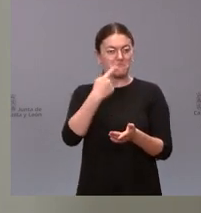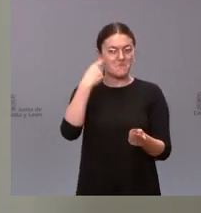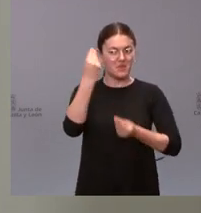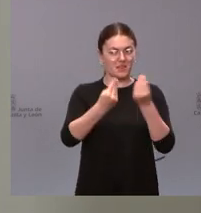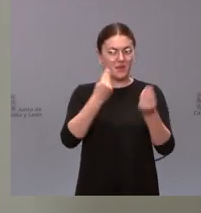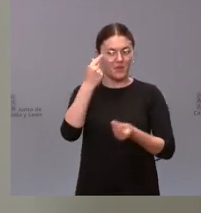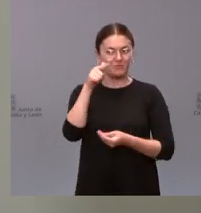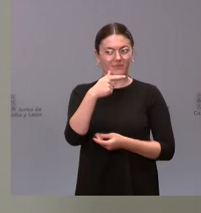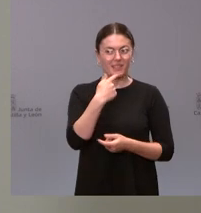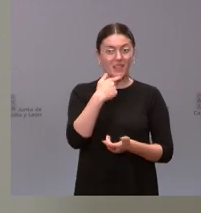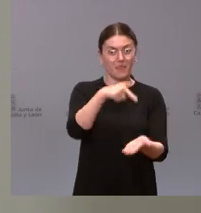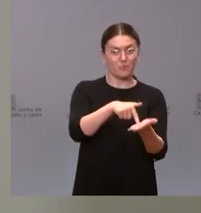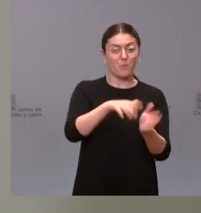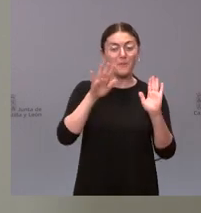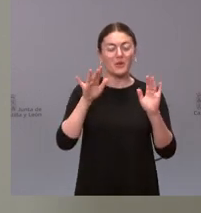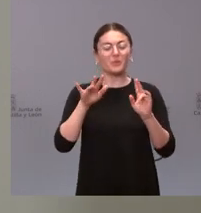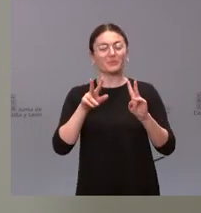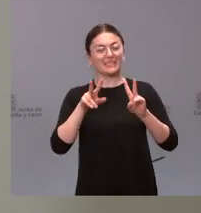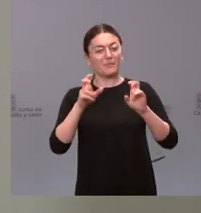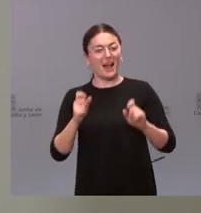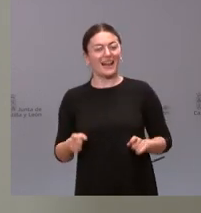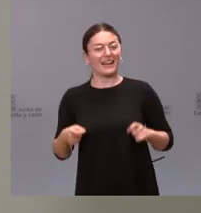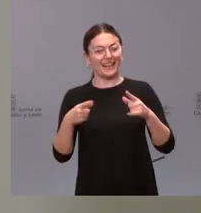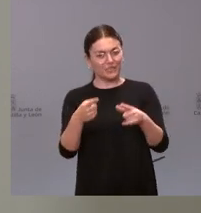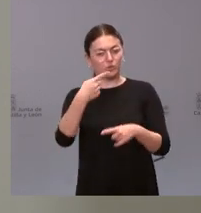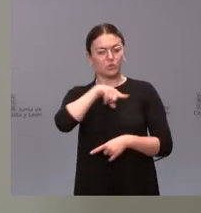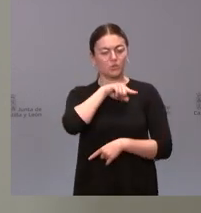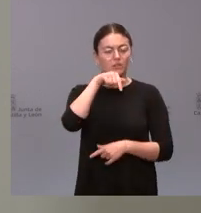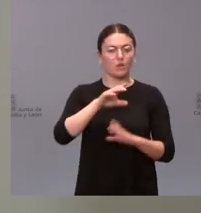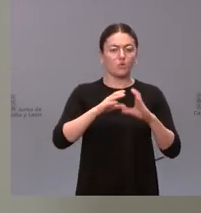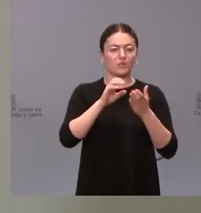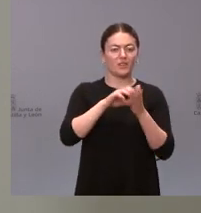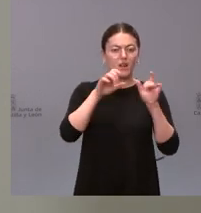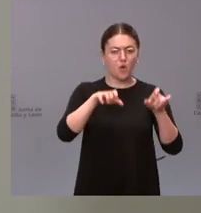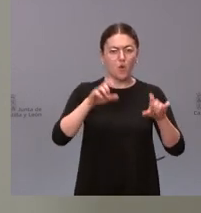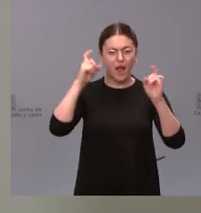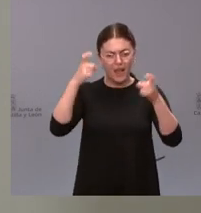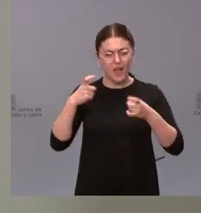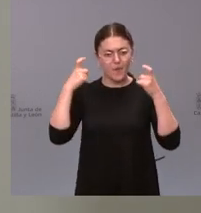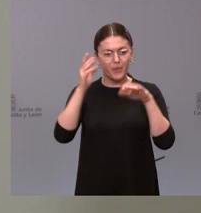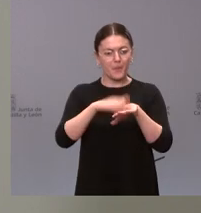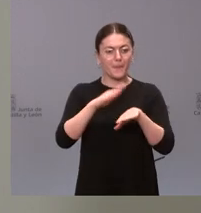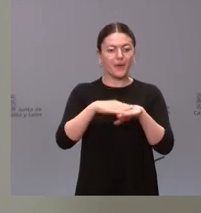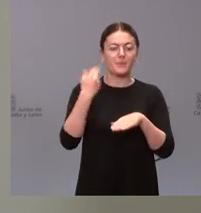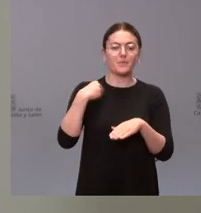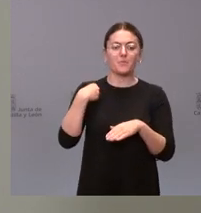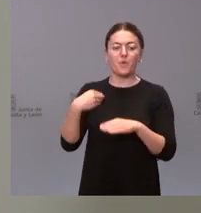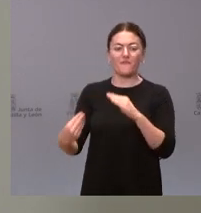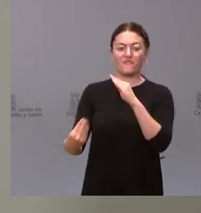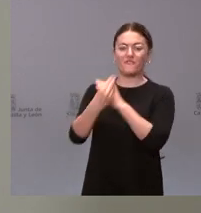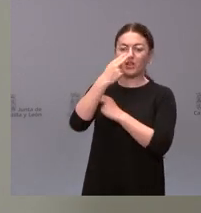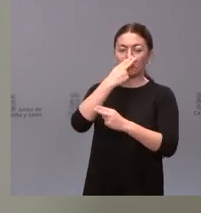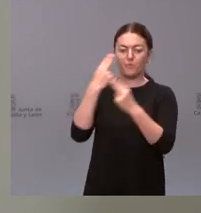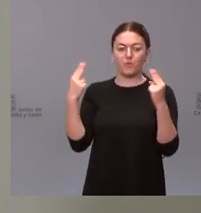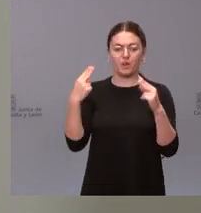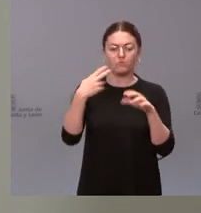desde el punto de vista del gasto el esfuerzo que hacemos desde la Junta de Castilla y León para distribuir inversiones públicas es el equilibrio y por